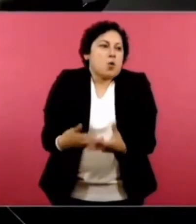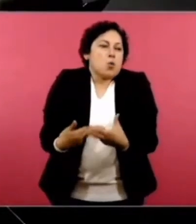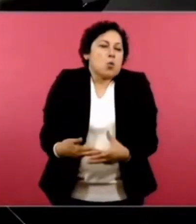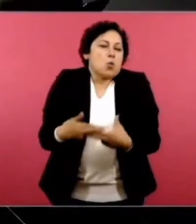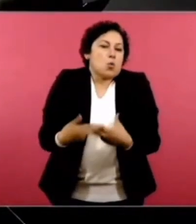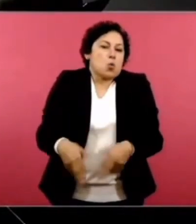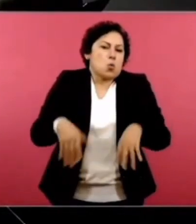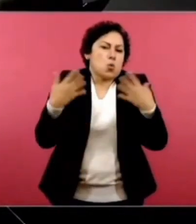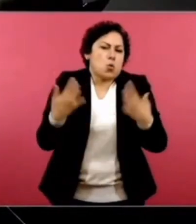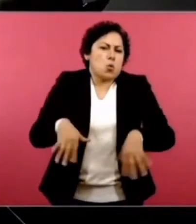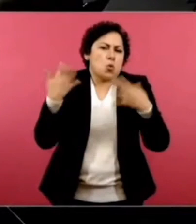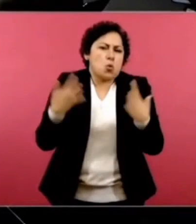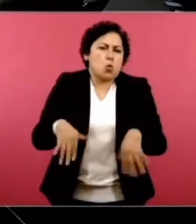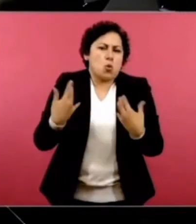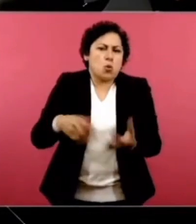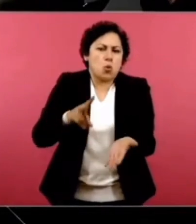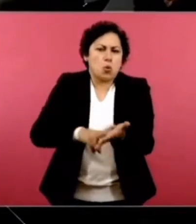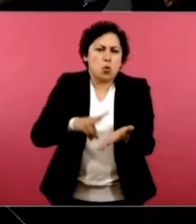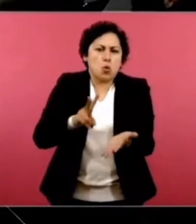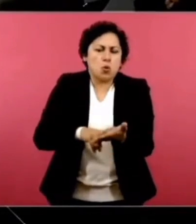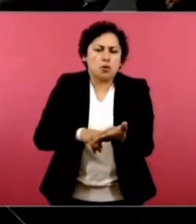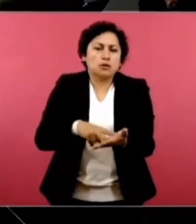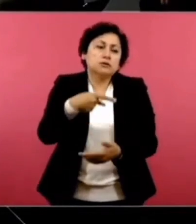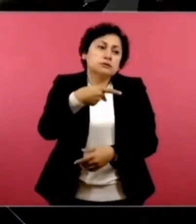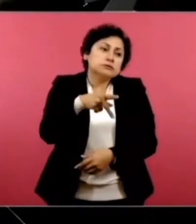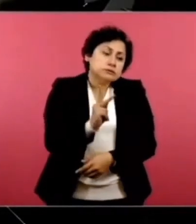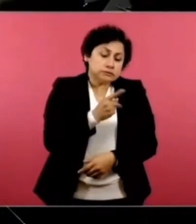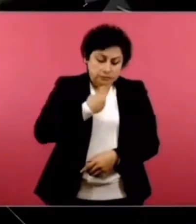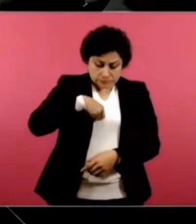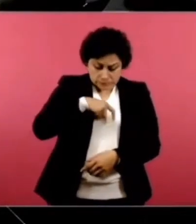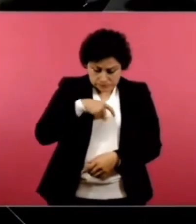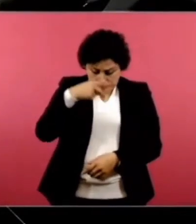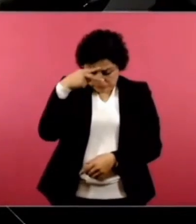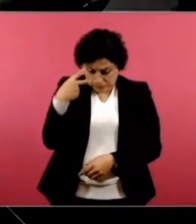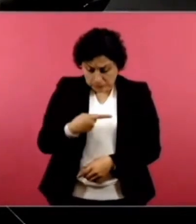Pero como no teníamos dinero ni teníamos tecnología,